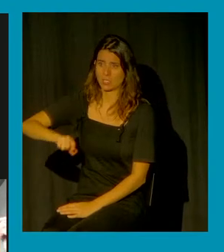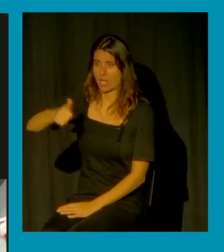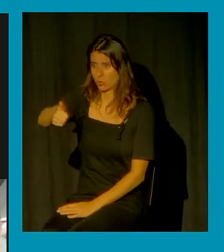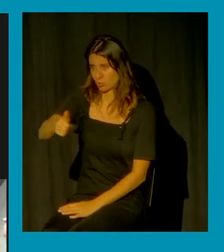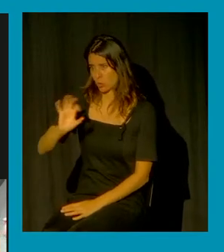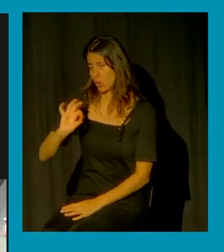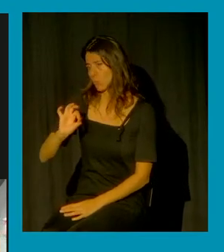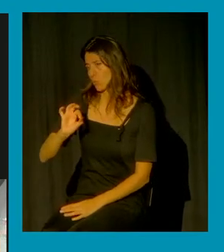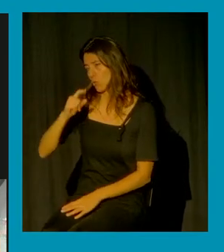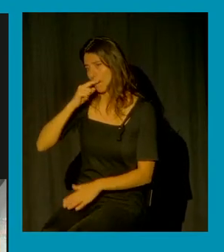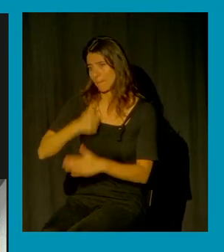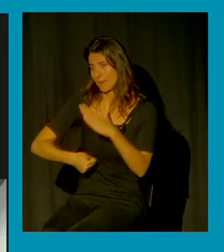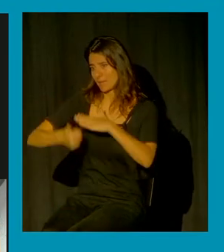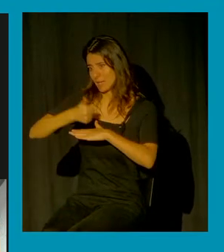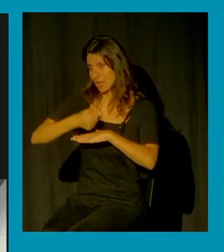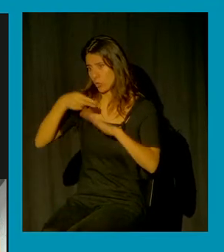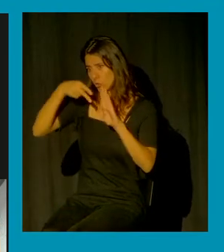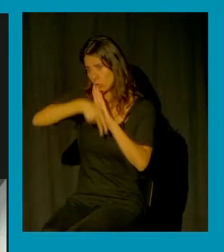nos impone